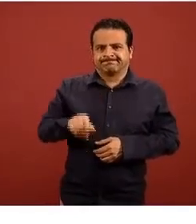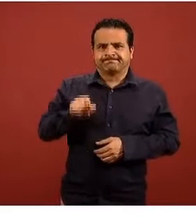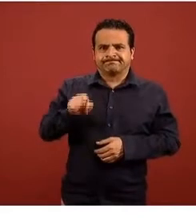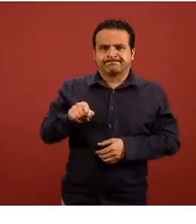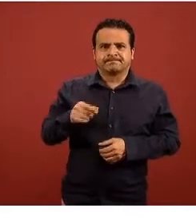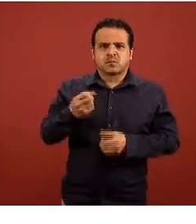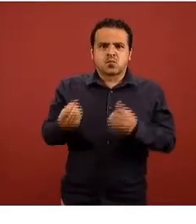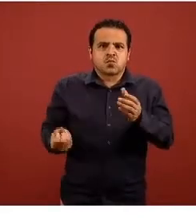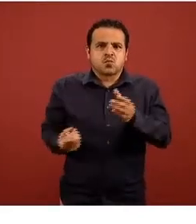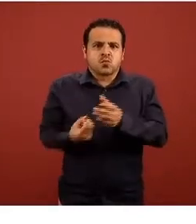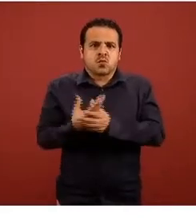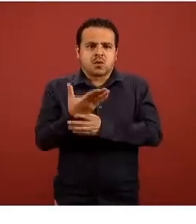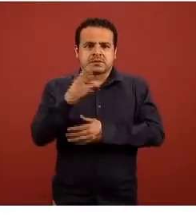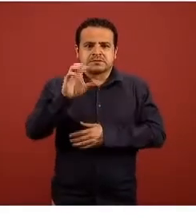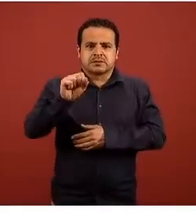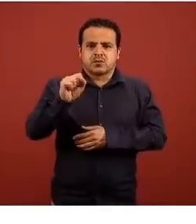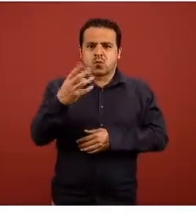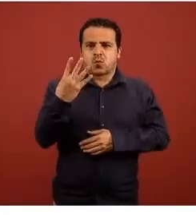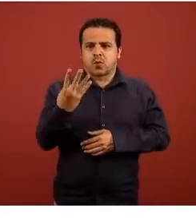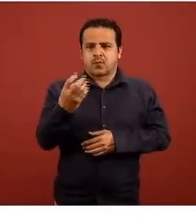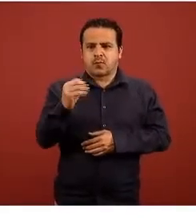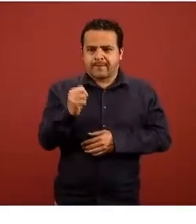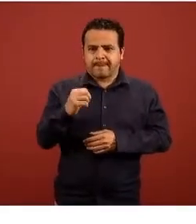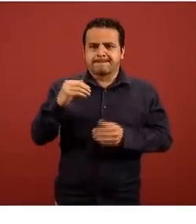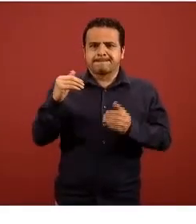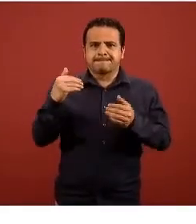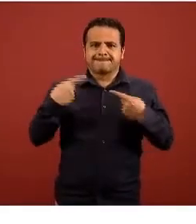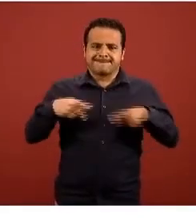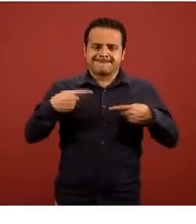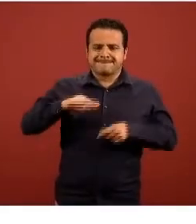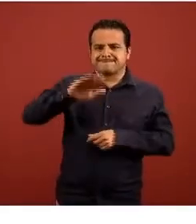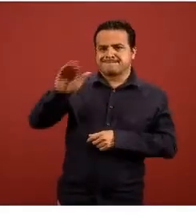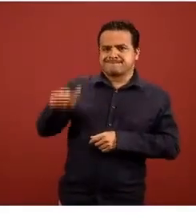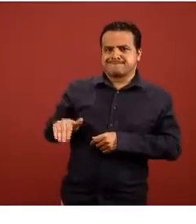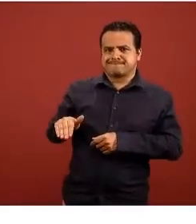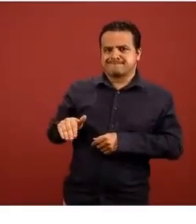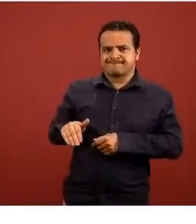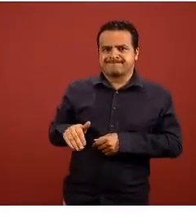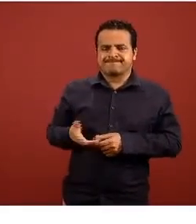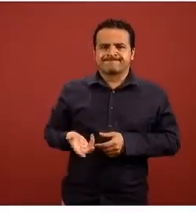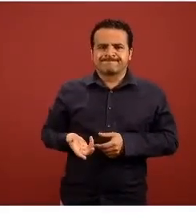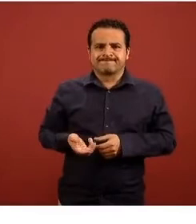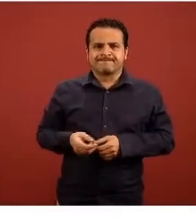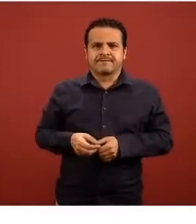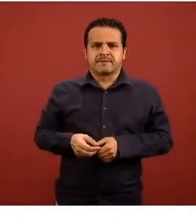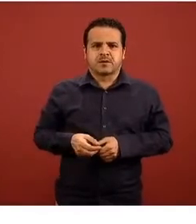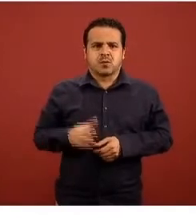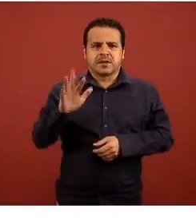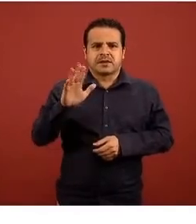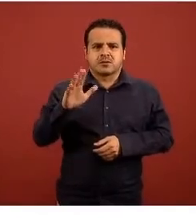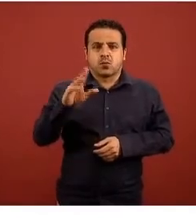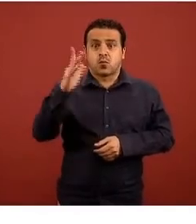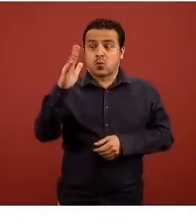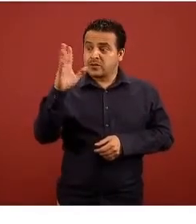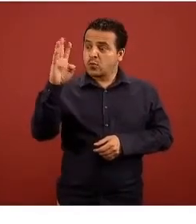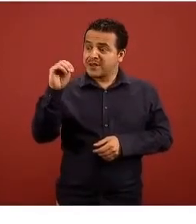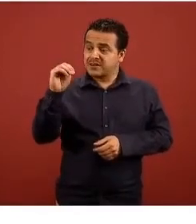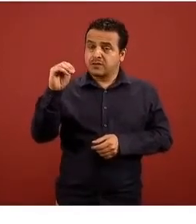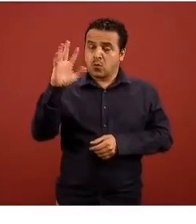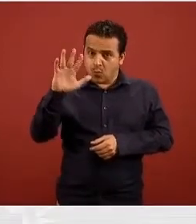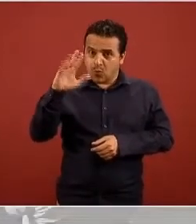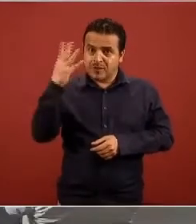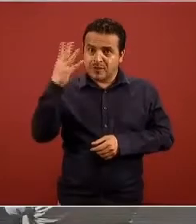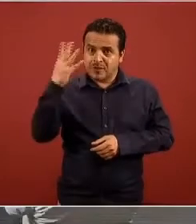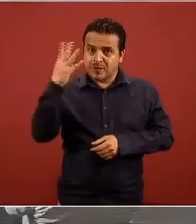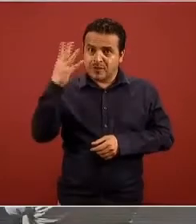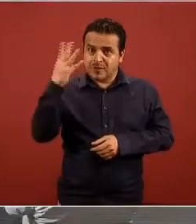han perdido la vida a causa de la enfermedad y estamos ya en un poquito menos de 59.000 personas que han sido la que hasta el momento se han